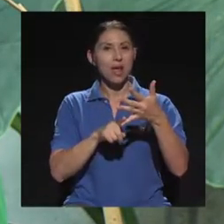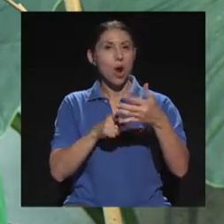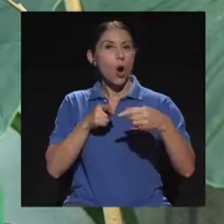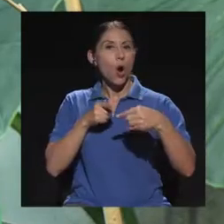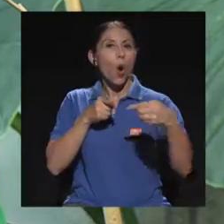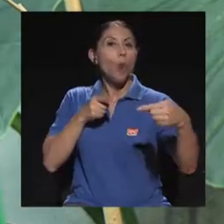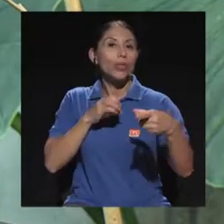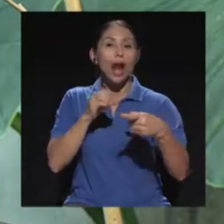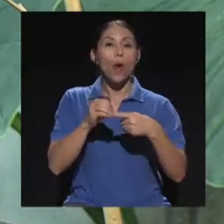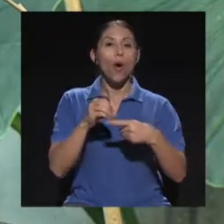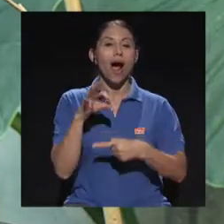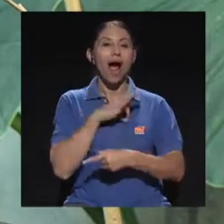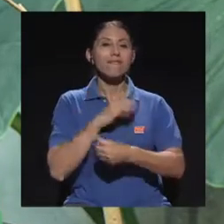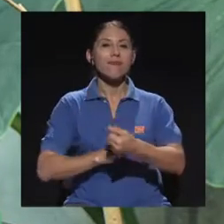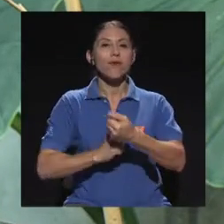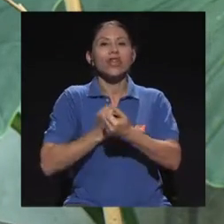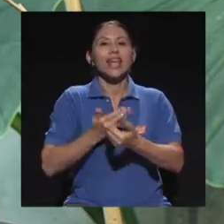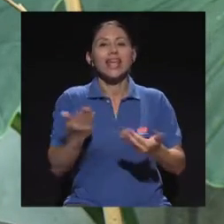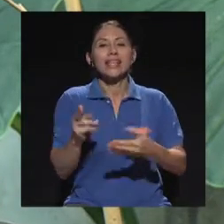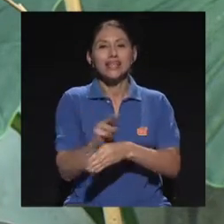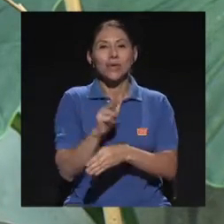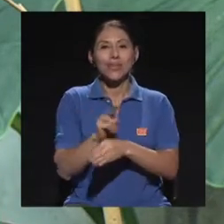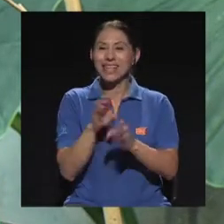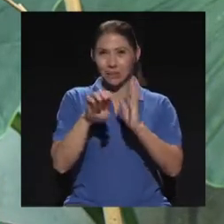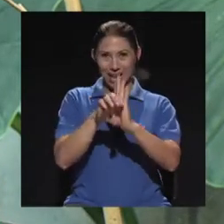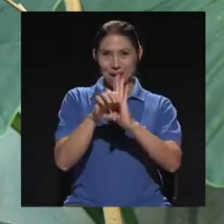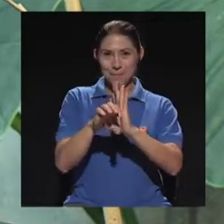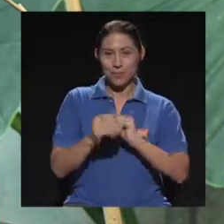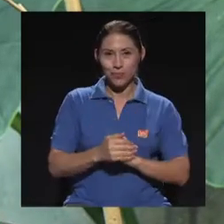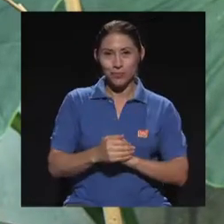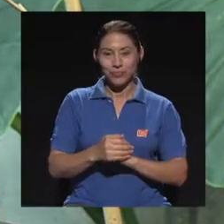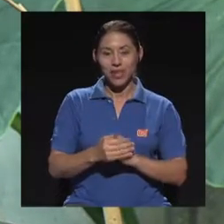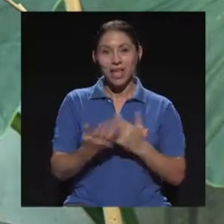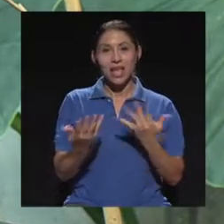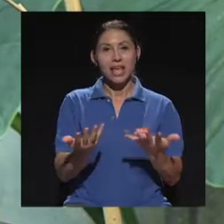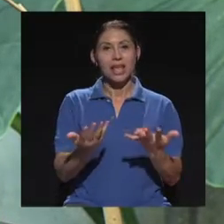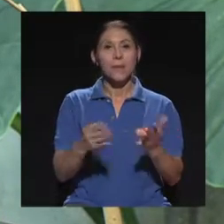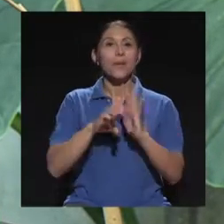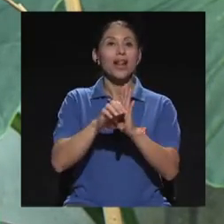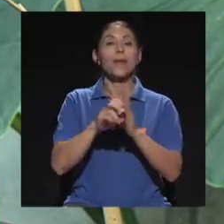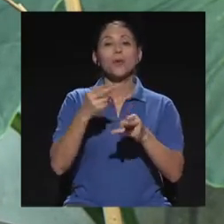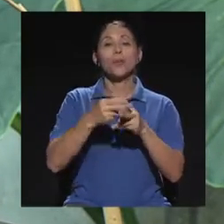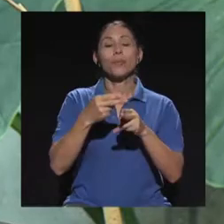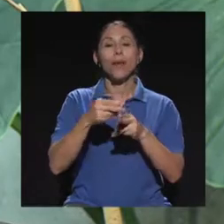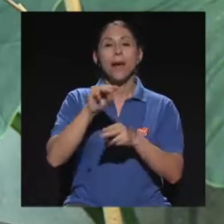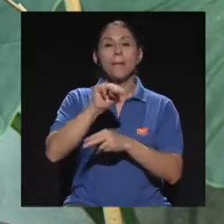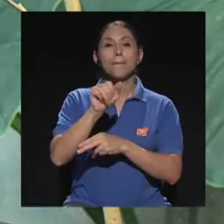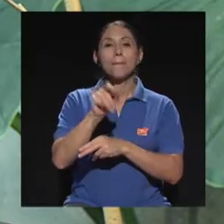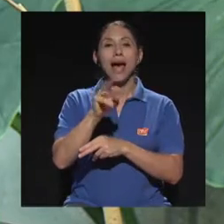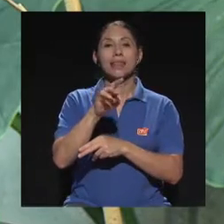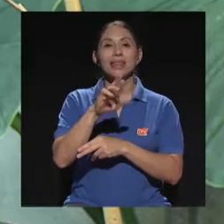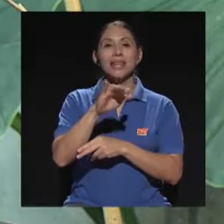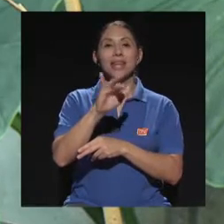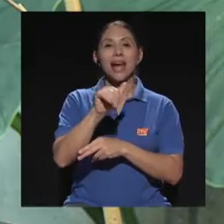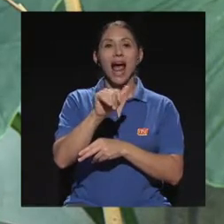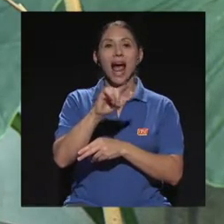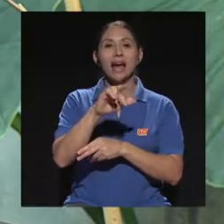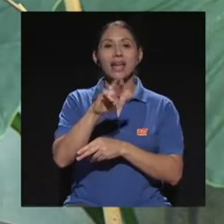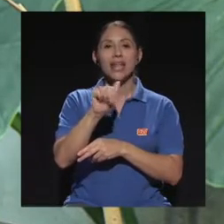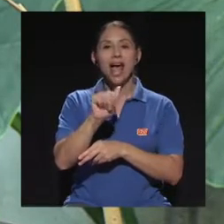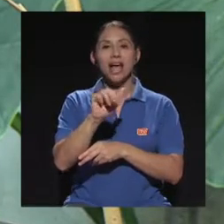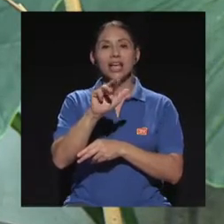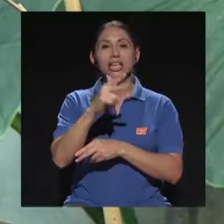utilizando eso, entonces un ejemplo muy sencillo, los capítulos, bueno, la matricaria chamomila, los capítulos